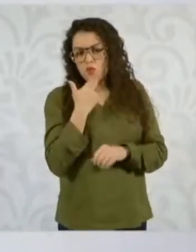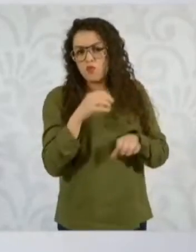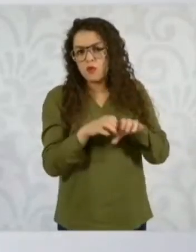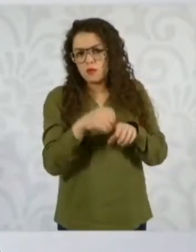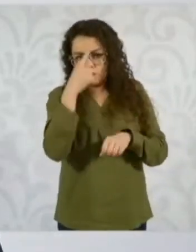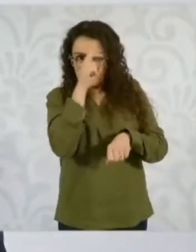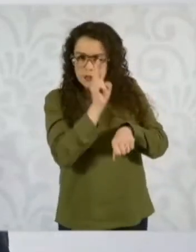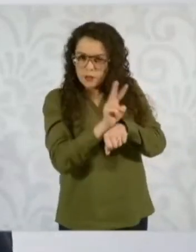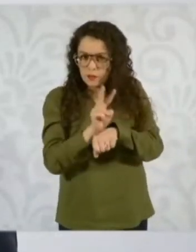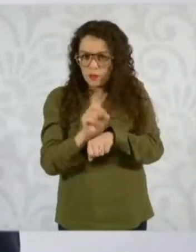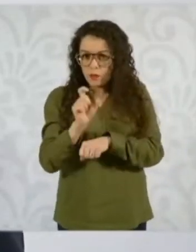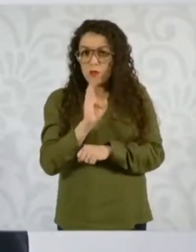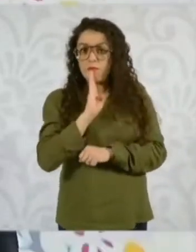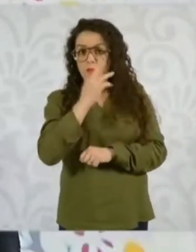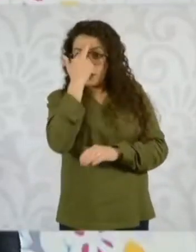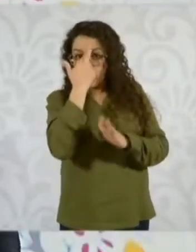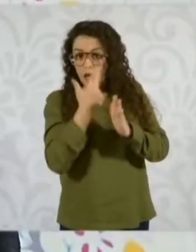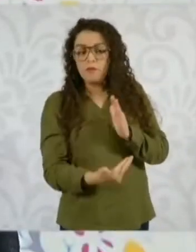electo.